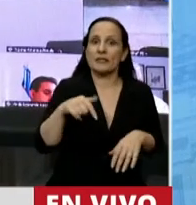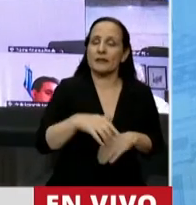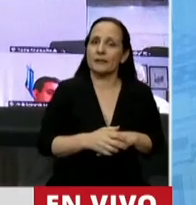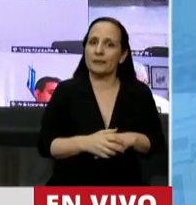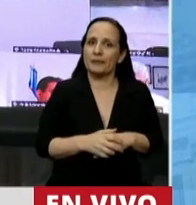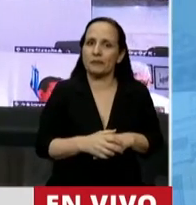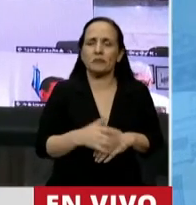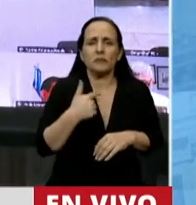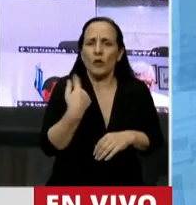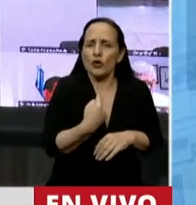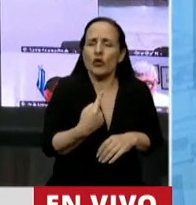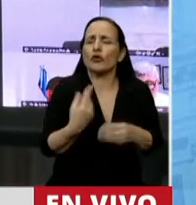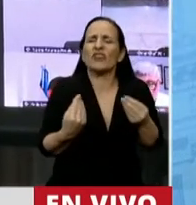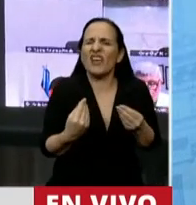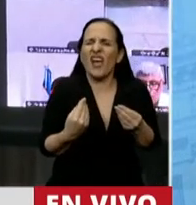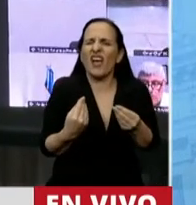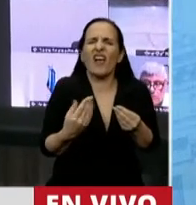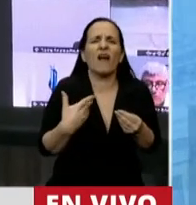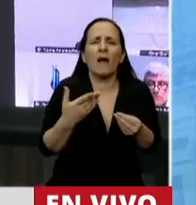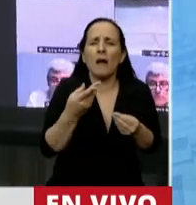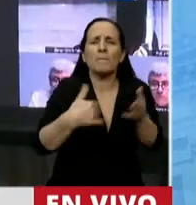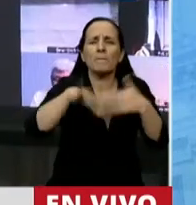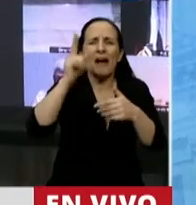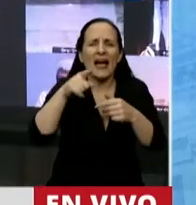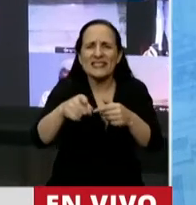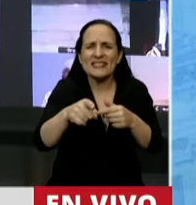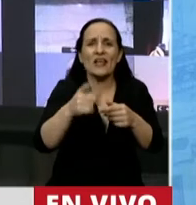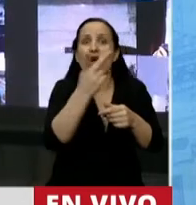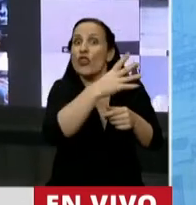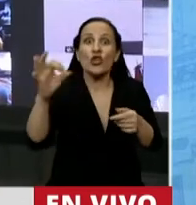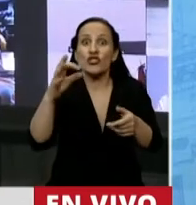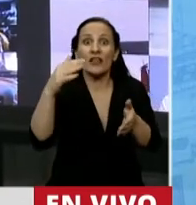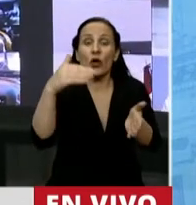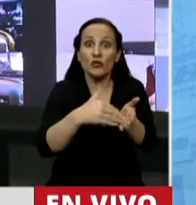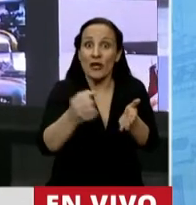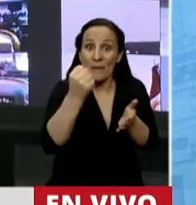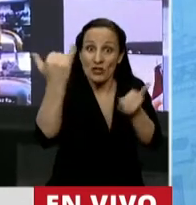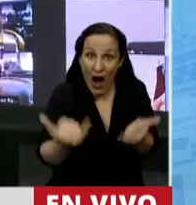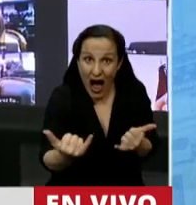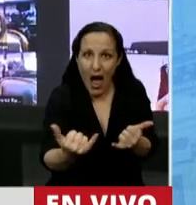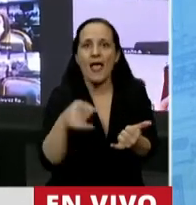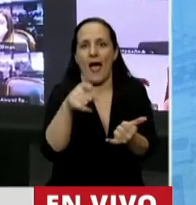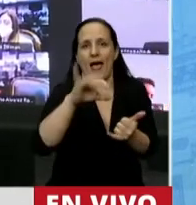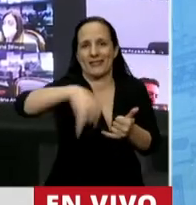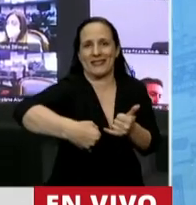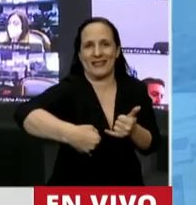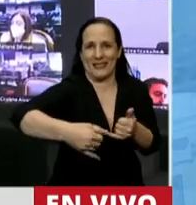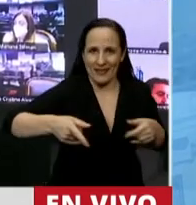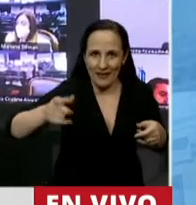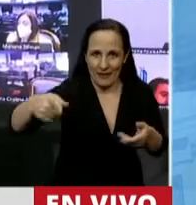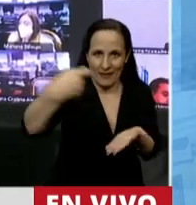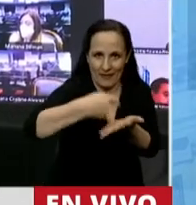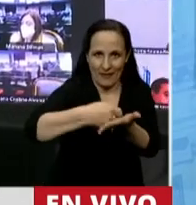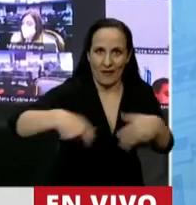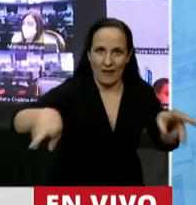esto, vamos a ir sobre aquellos sectores que tienen más de 200 millones de pesos, con una expectativa de recaudación